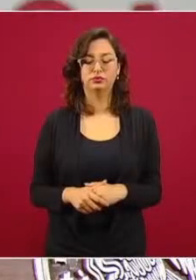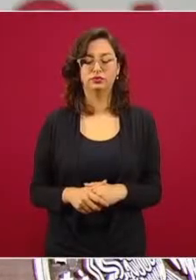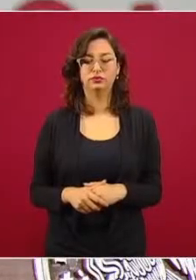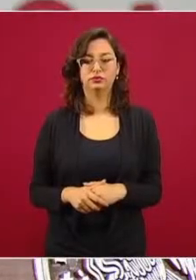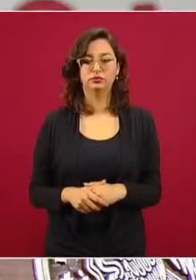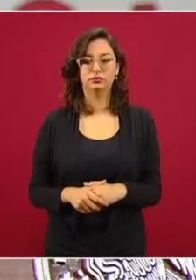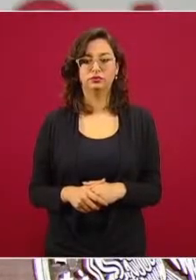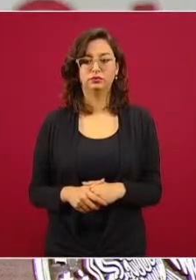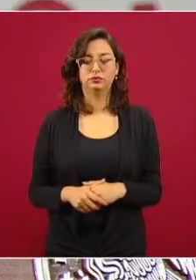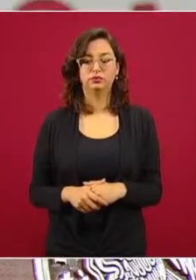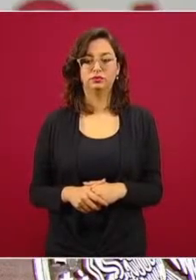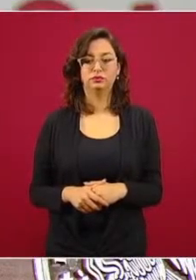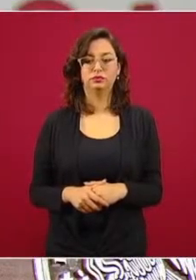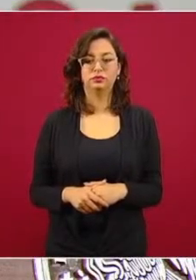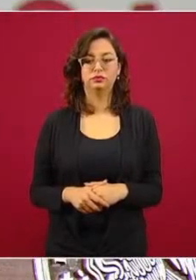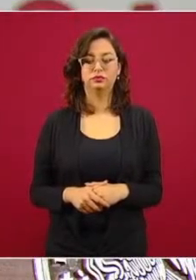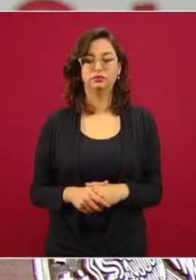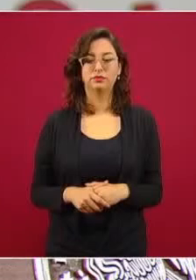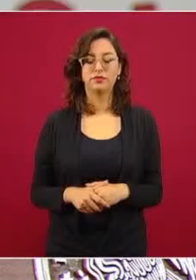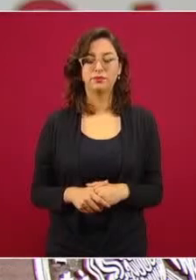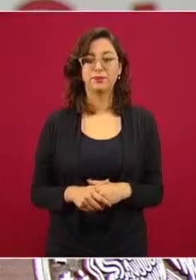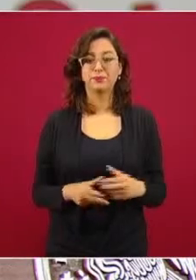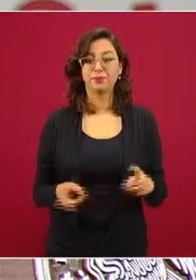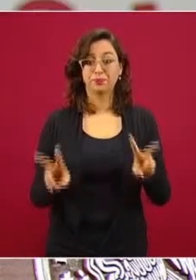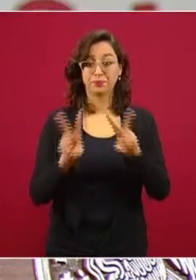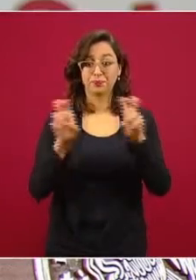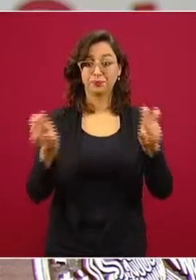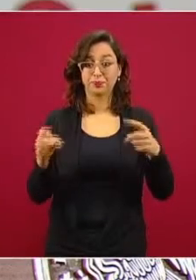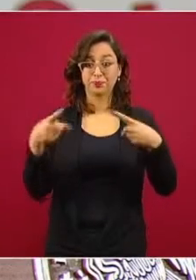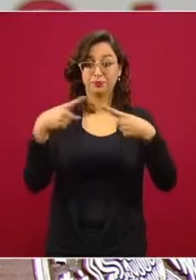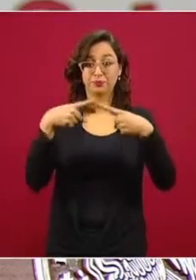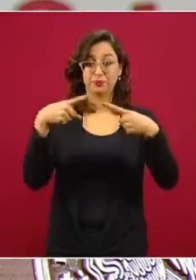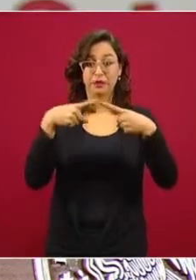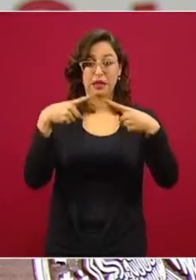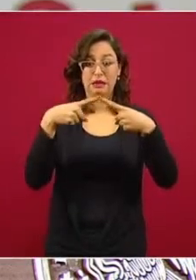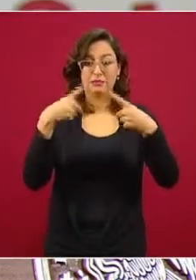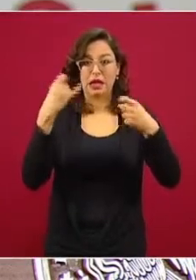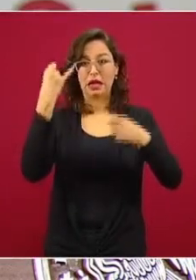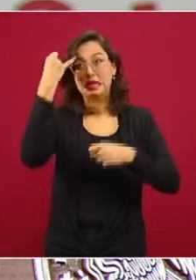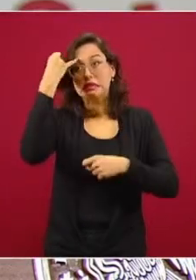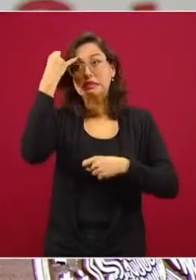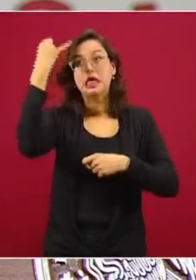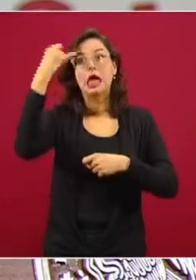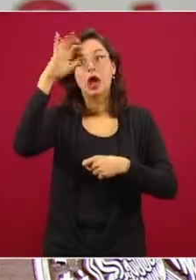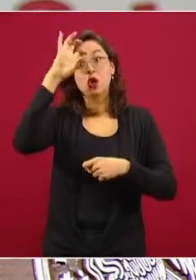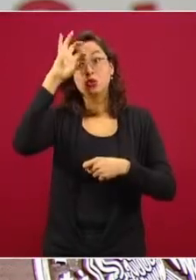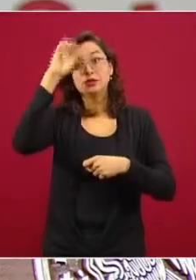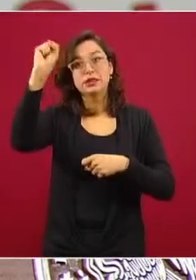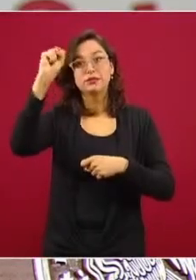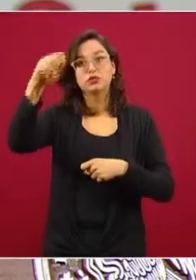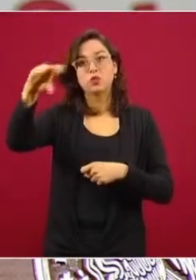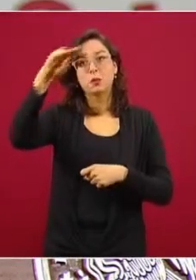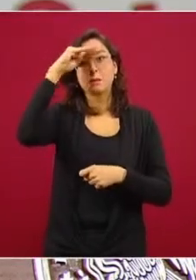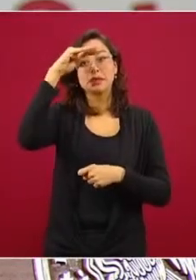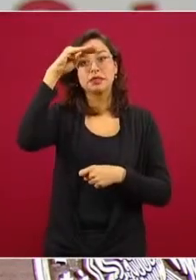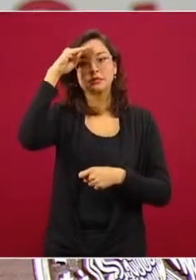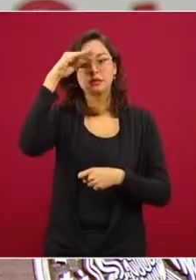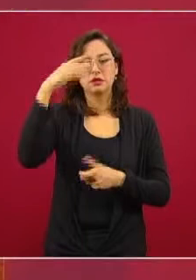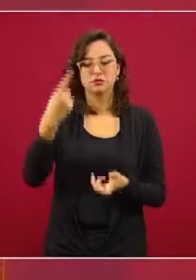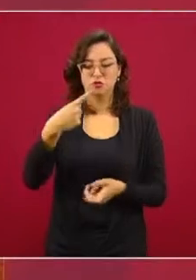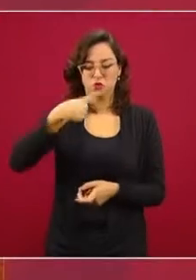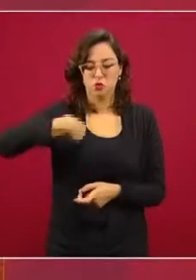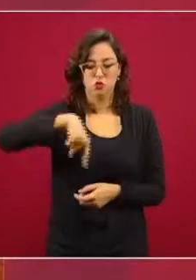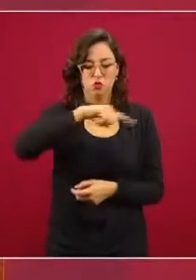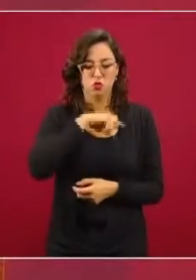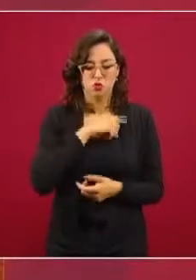no les gusta nuestra manera de pensar y de actuar.